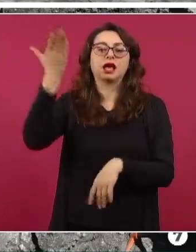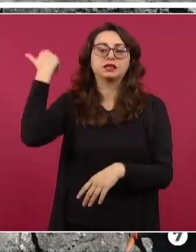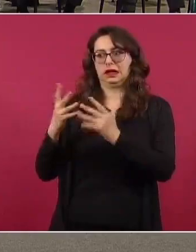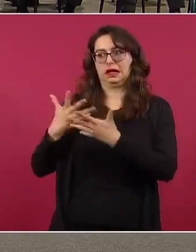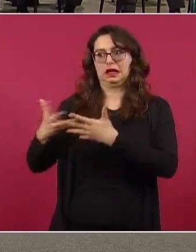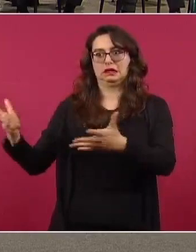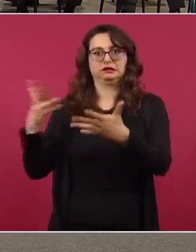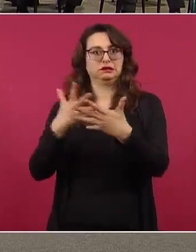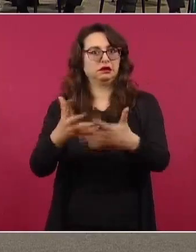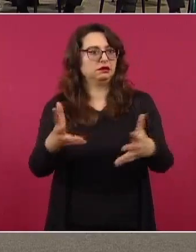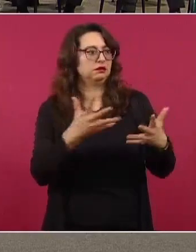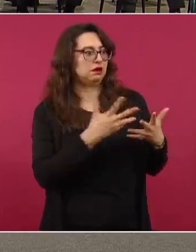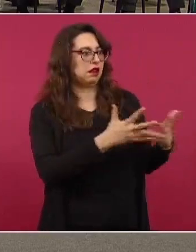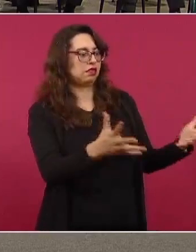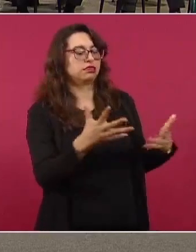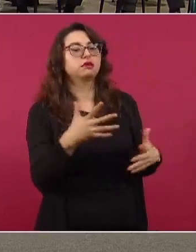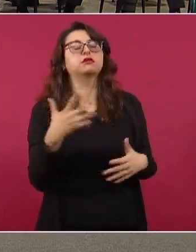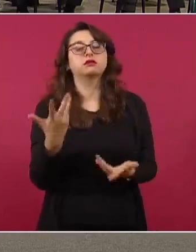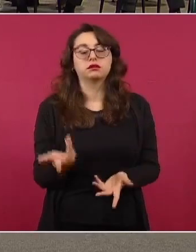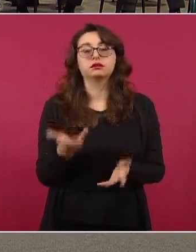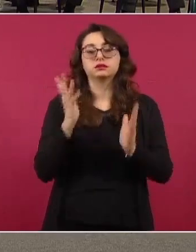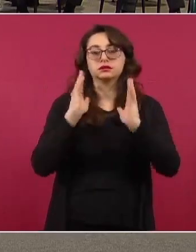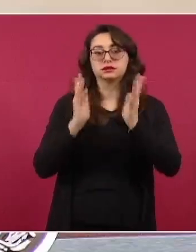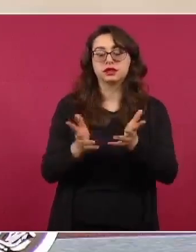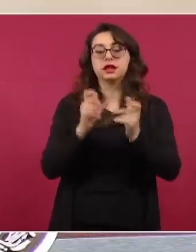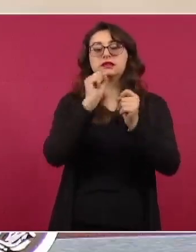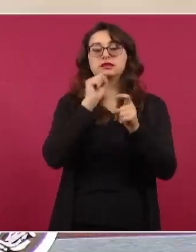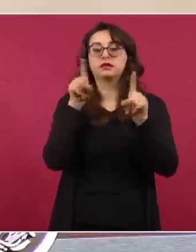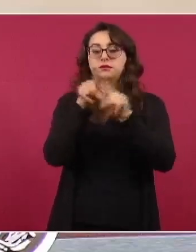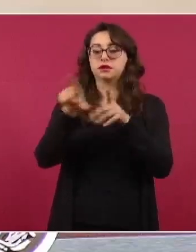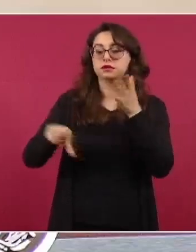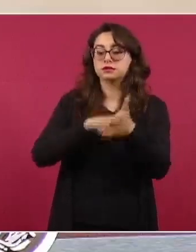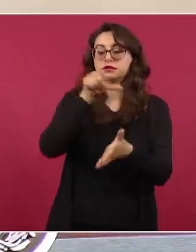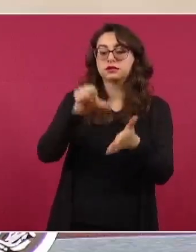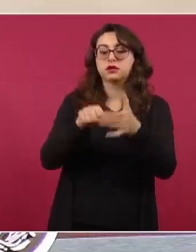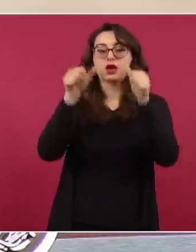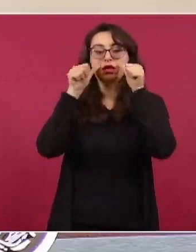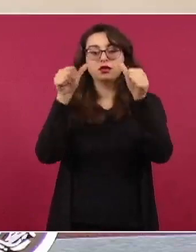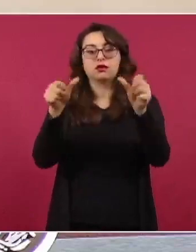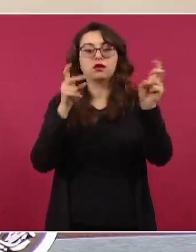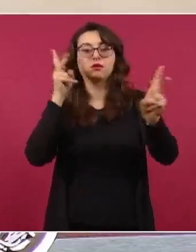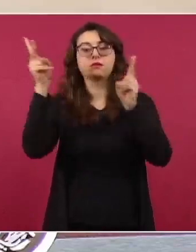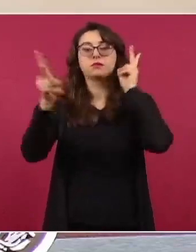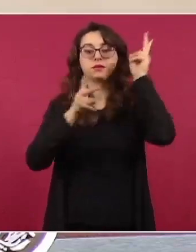videos. Con información de Marisol Mateos, Noticias TVT.